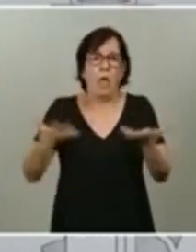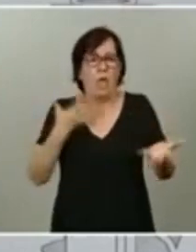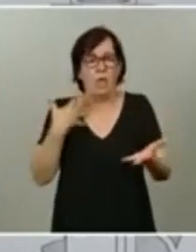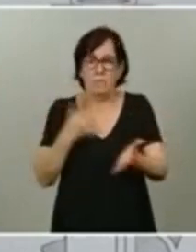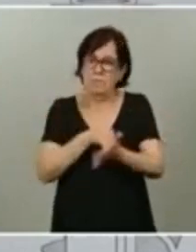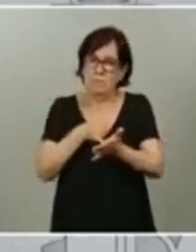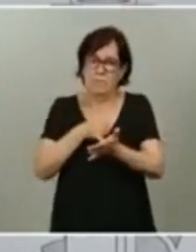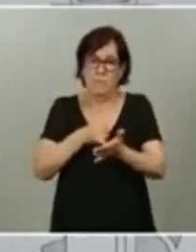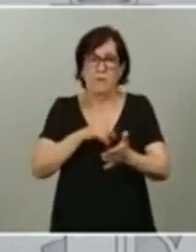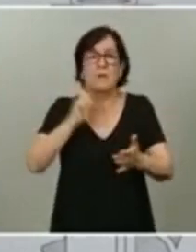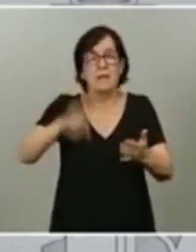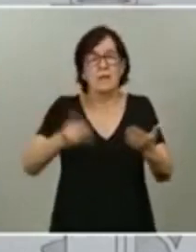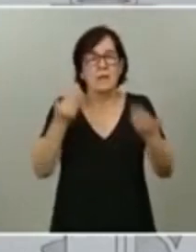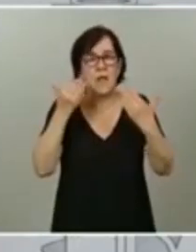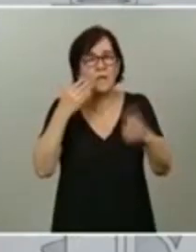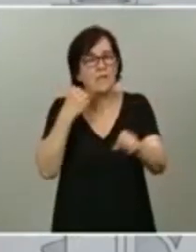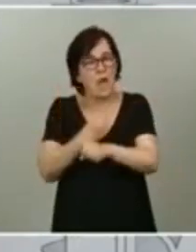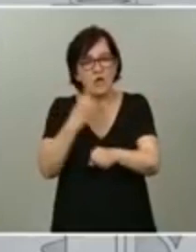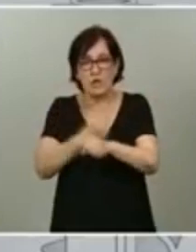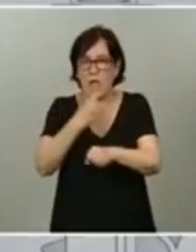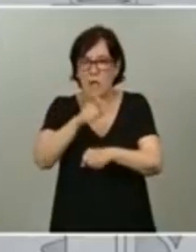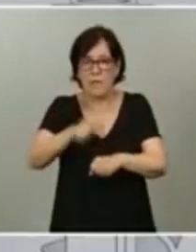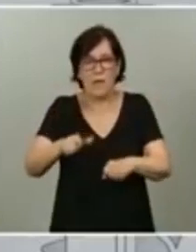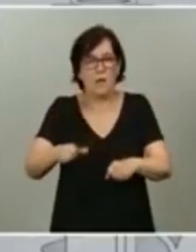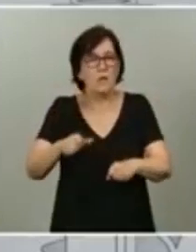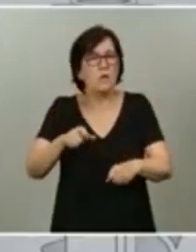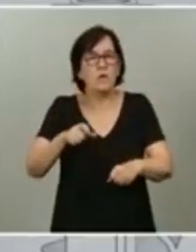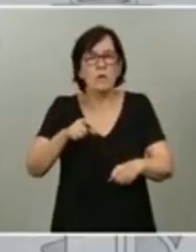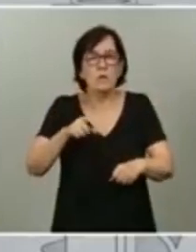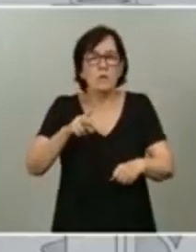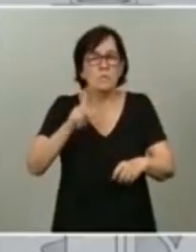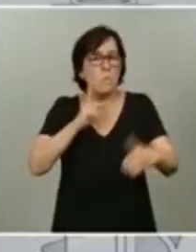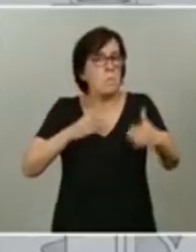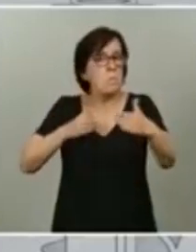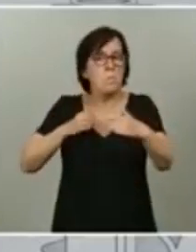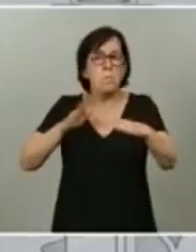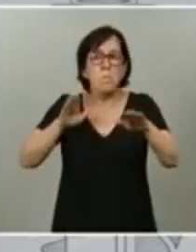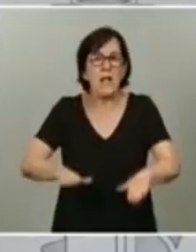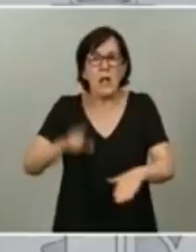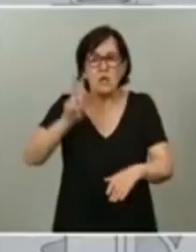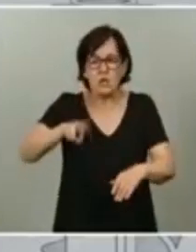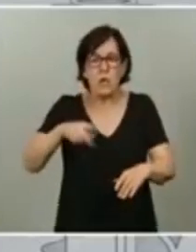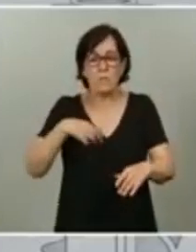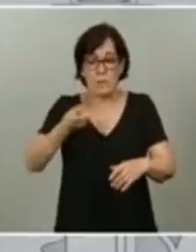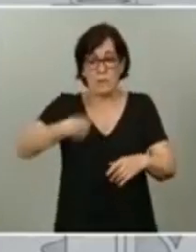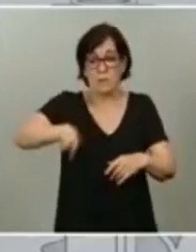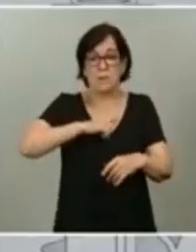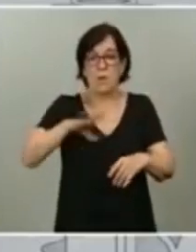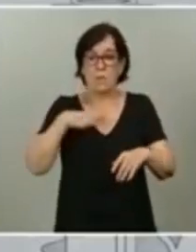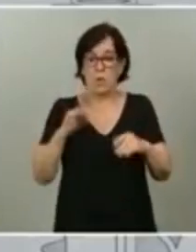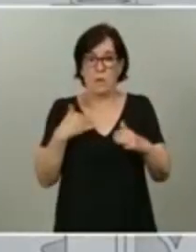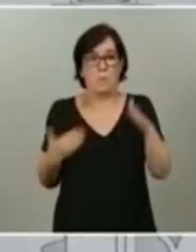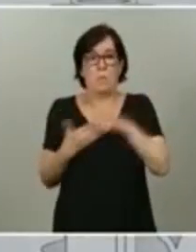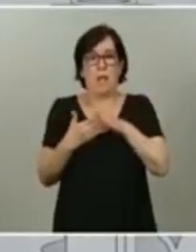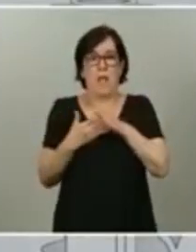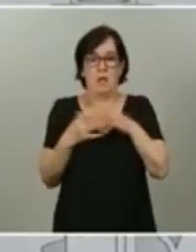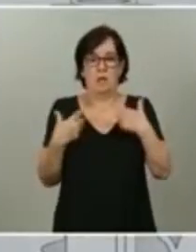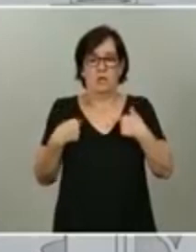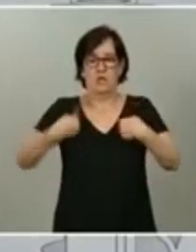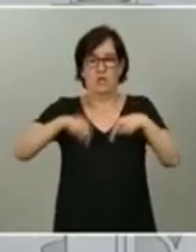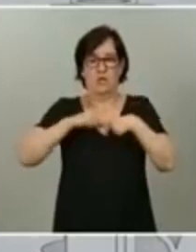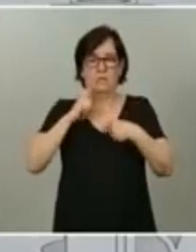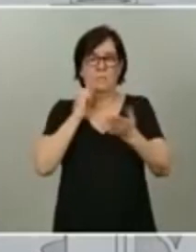también a los trabajadores que nunca se detuvieron para que los demás pudiéramos parar en seco. A los agricultores,